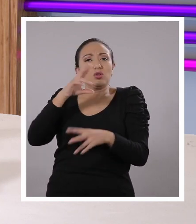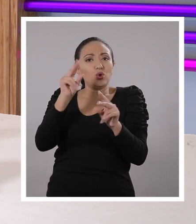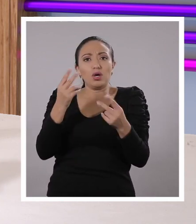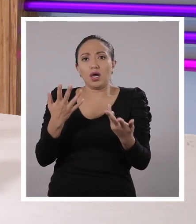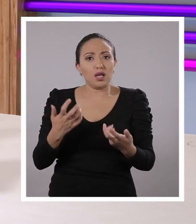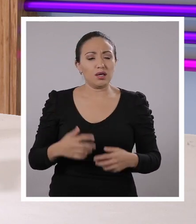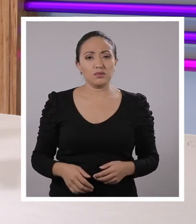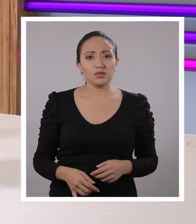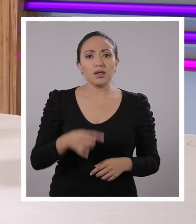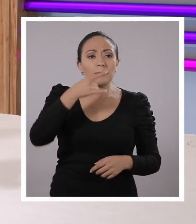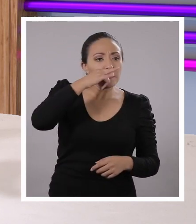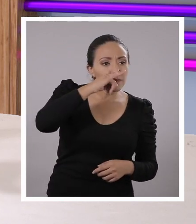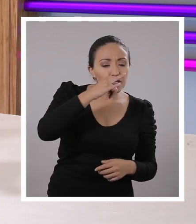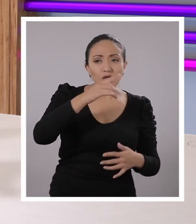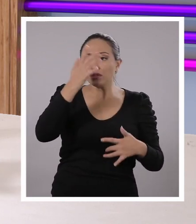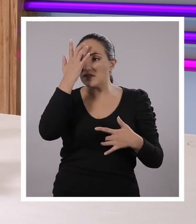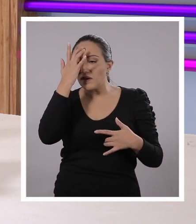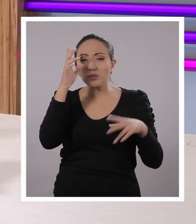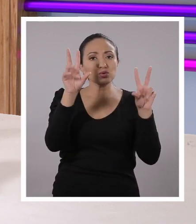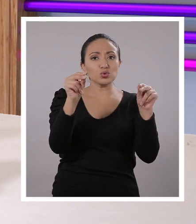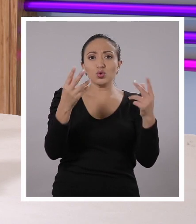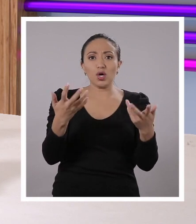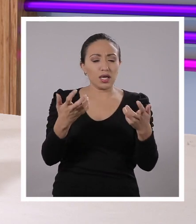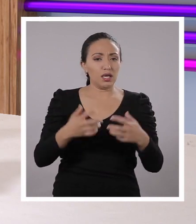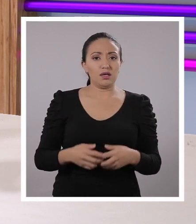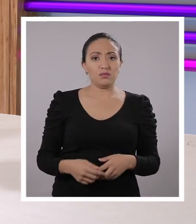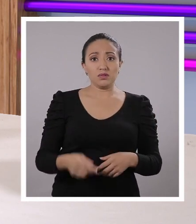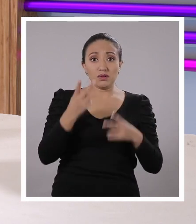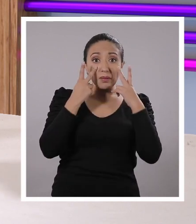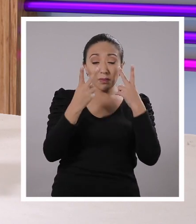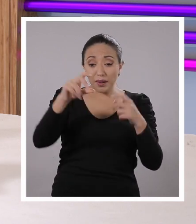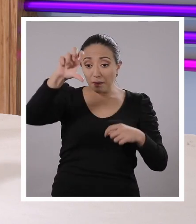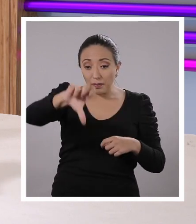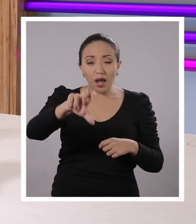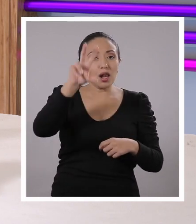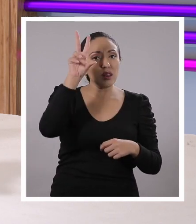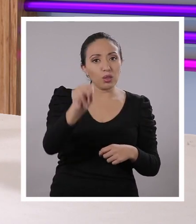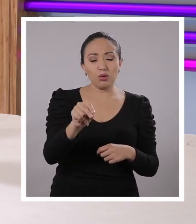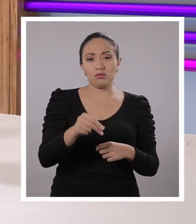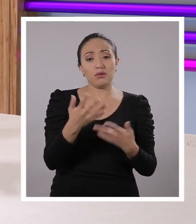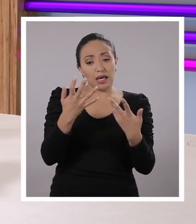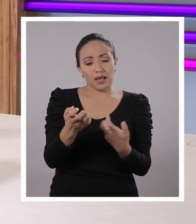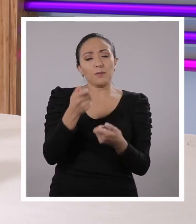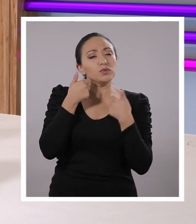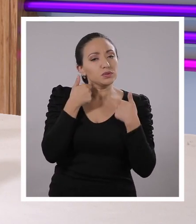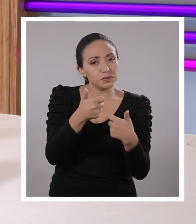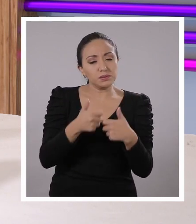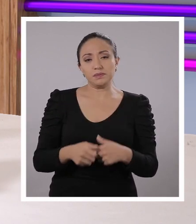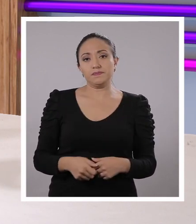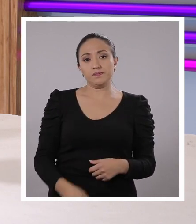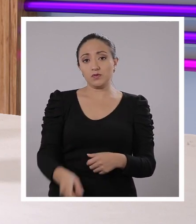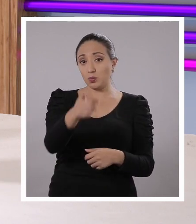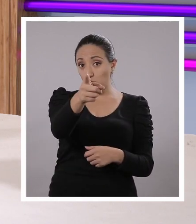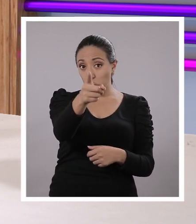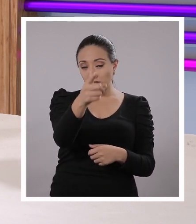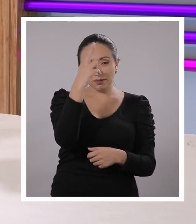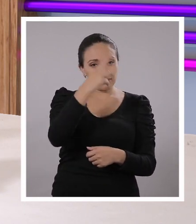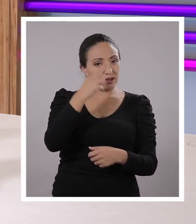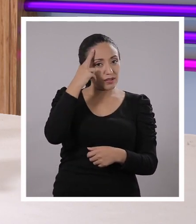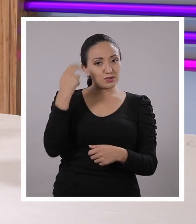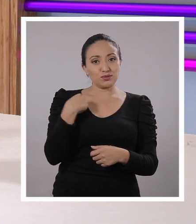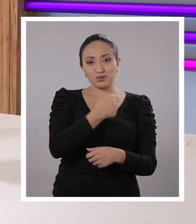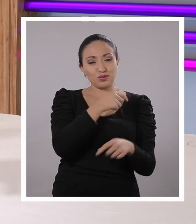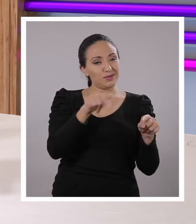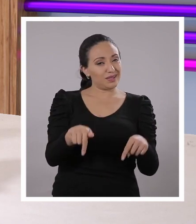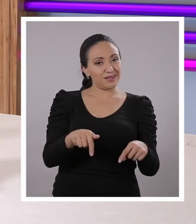contagiados. No queremos niños, niñas enfermos. No queremos verte mal. Queremos que estés bien. Porque ustedes